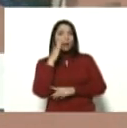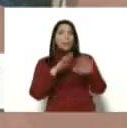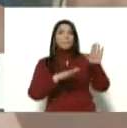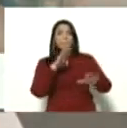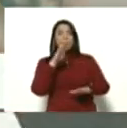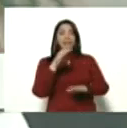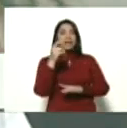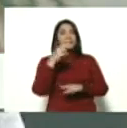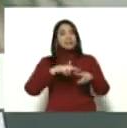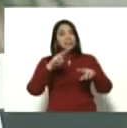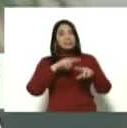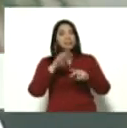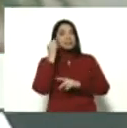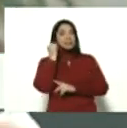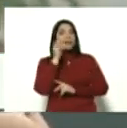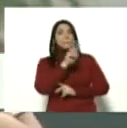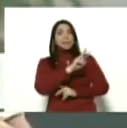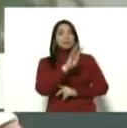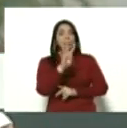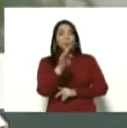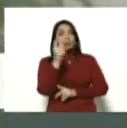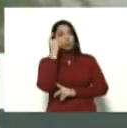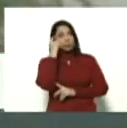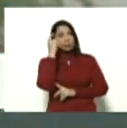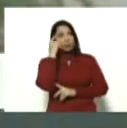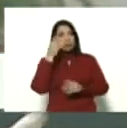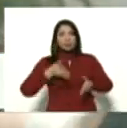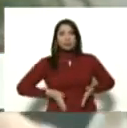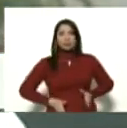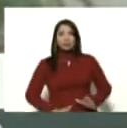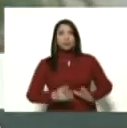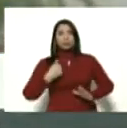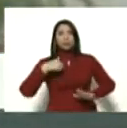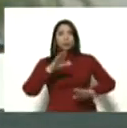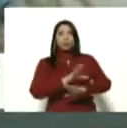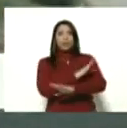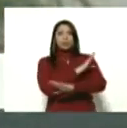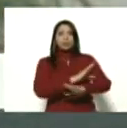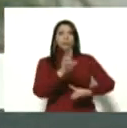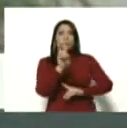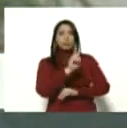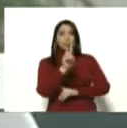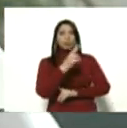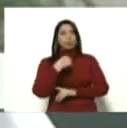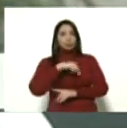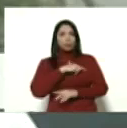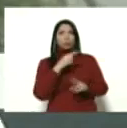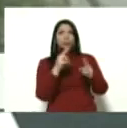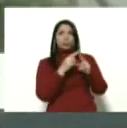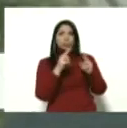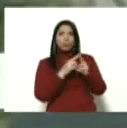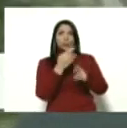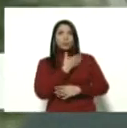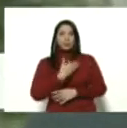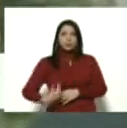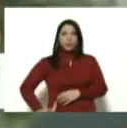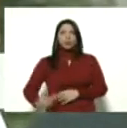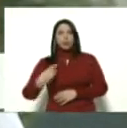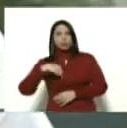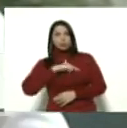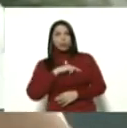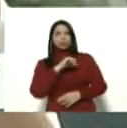24 días de nacida mi nombre es Oriana Ramos cantautora venezolana nos conocemos presidente porque somos de la música